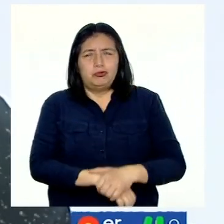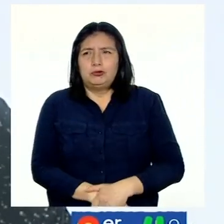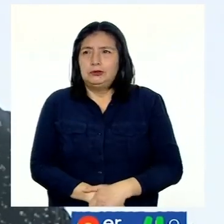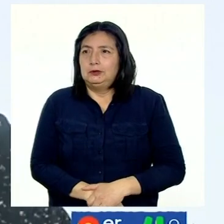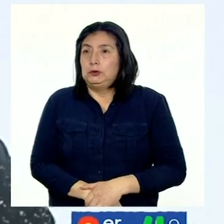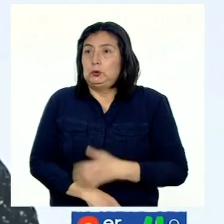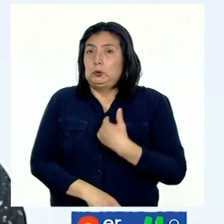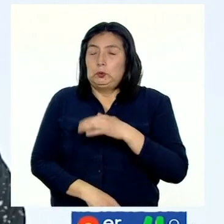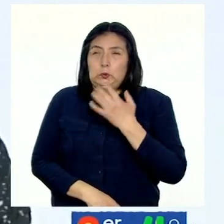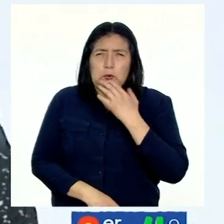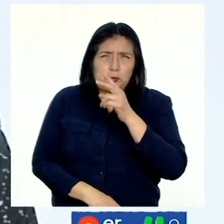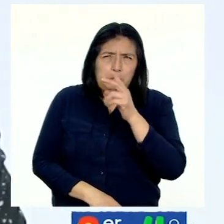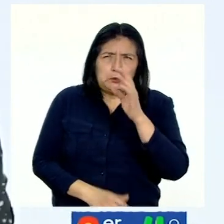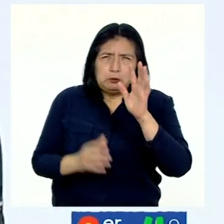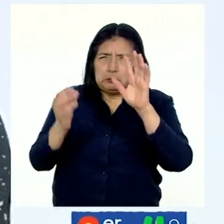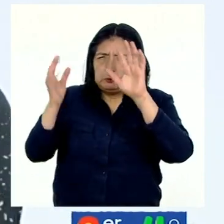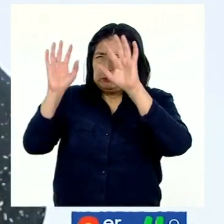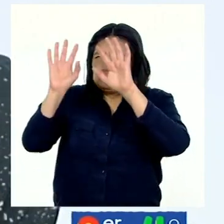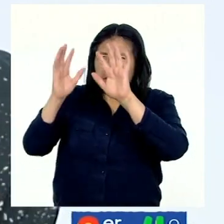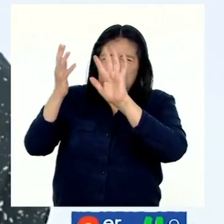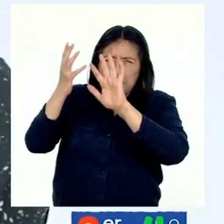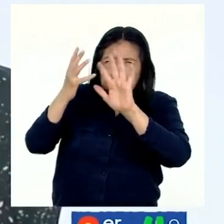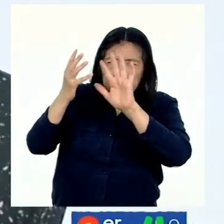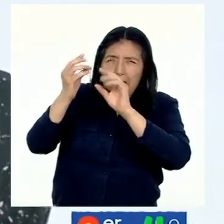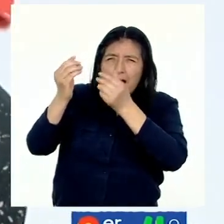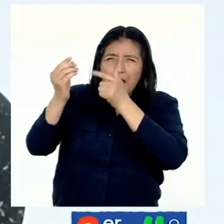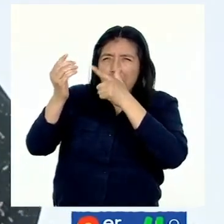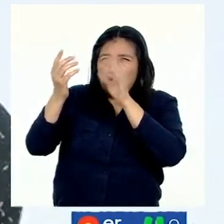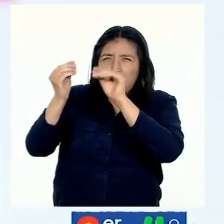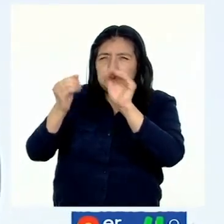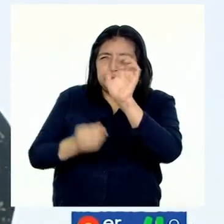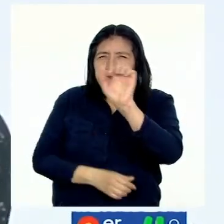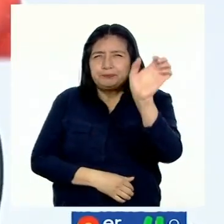Uy, veo que la pantalla está un poco húmeda.